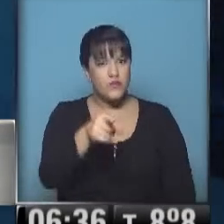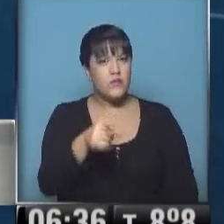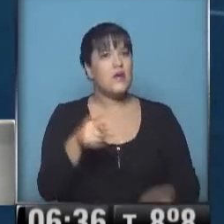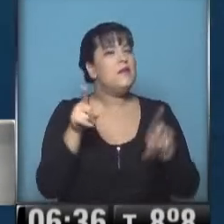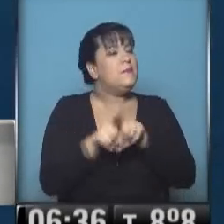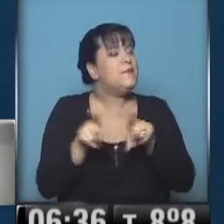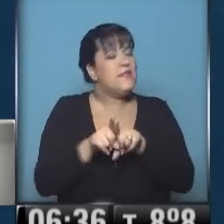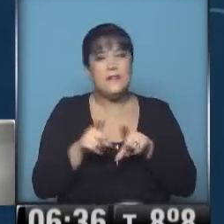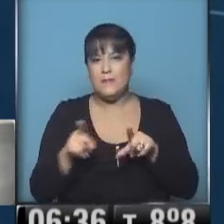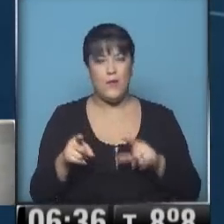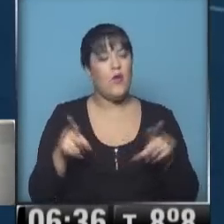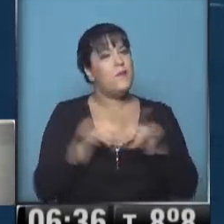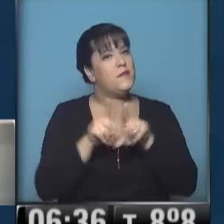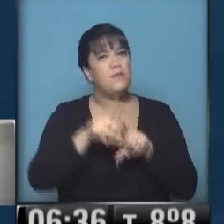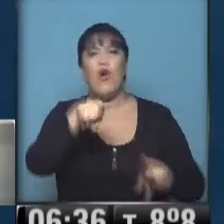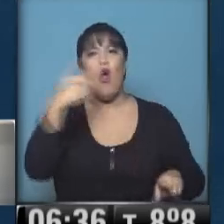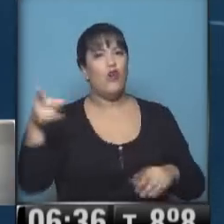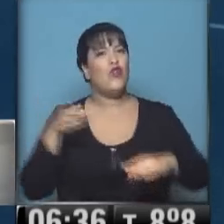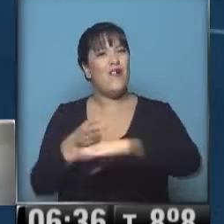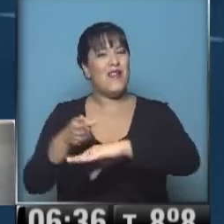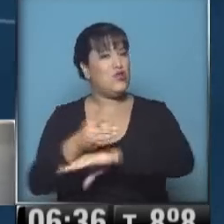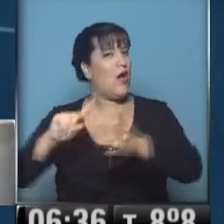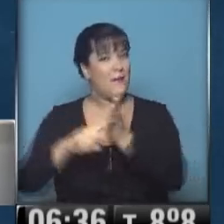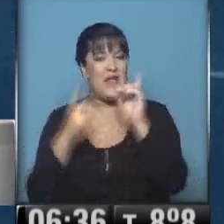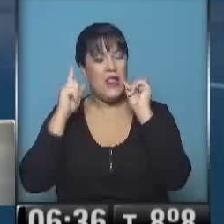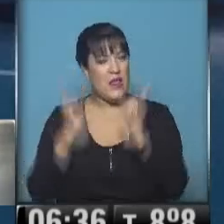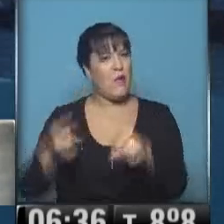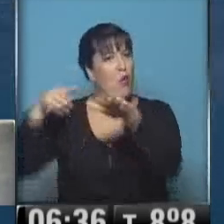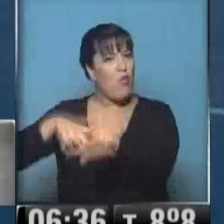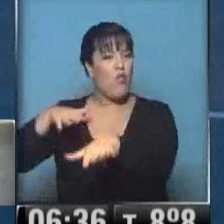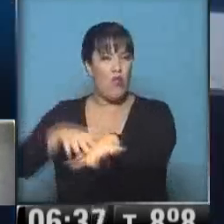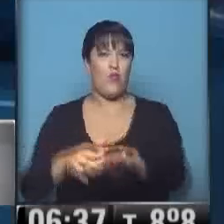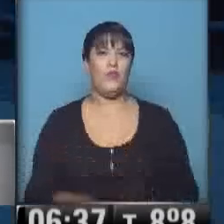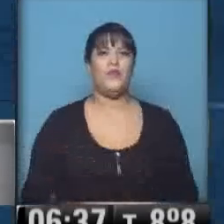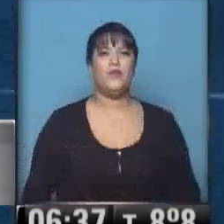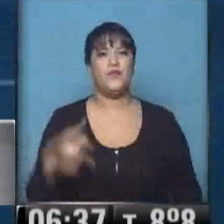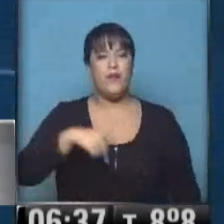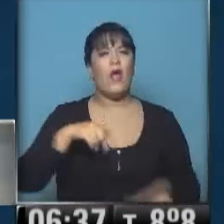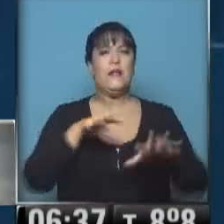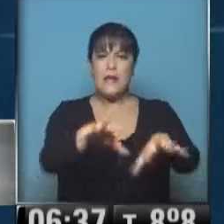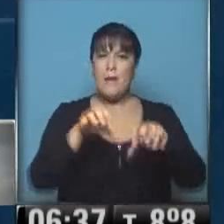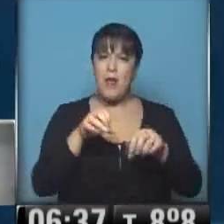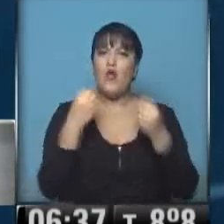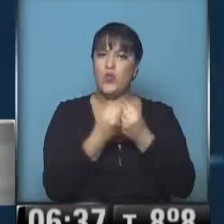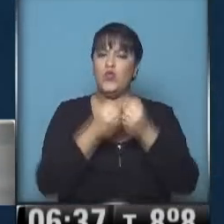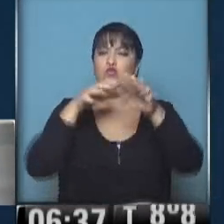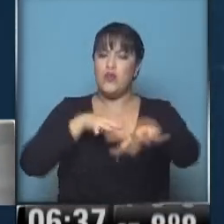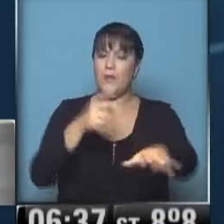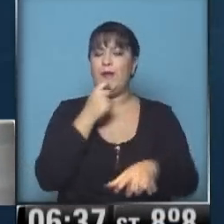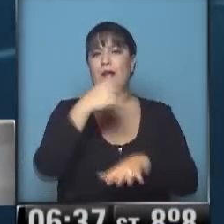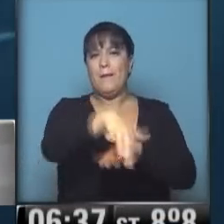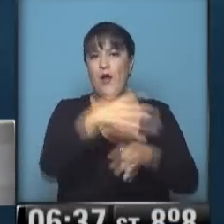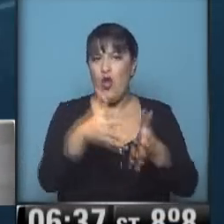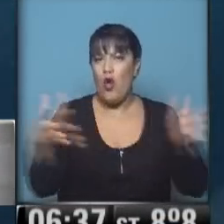repitiendo prácticamente en el resto de los ingresos. Forma prematura comienza ya a haber bastante tránsito, por ejemplo, en General Paz.